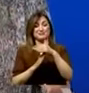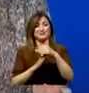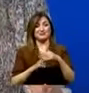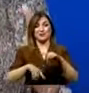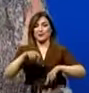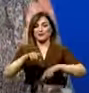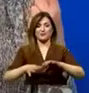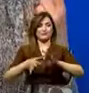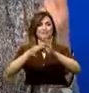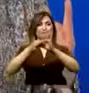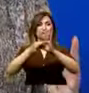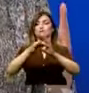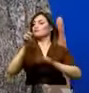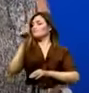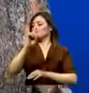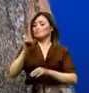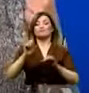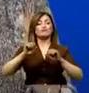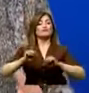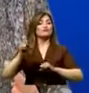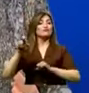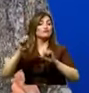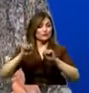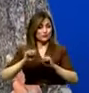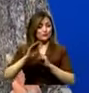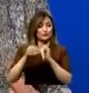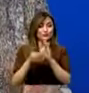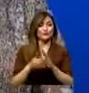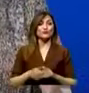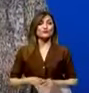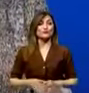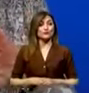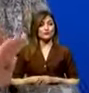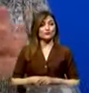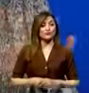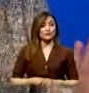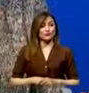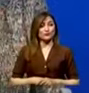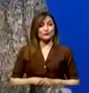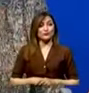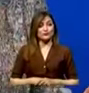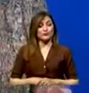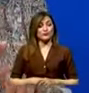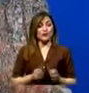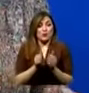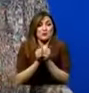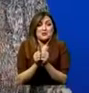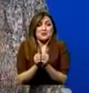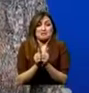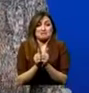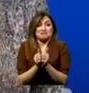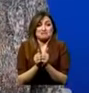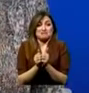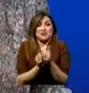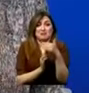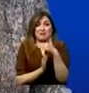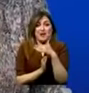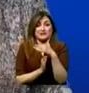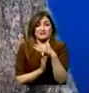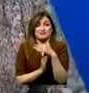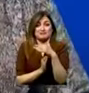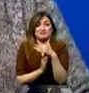garantiza la posibilidad de que esos hechos puedan volver a producirse y garantiza que no habrá unidad ni reconciliación entre los ecuatorianos.